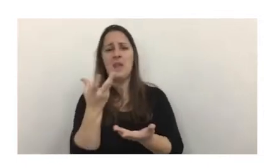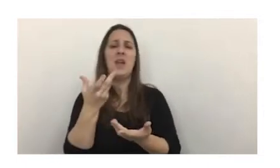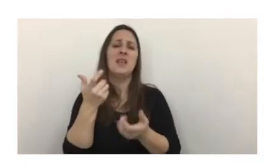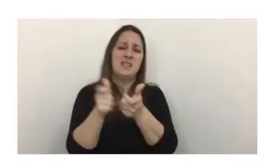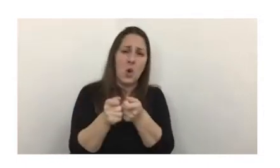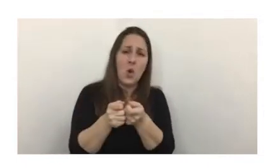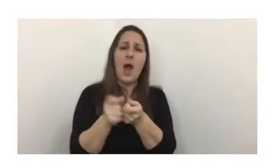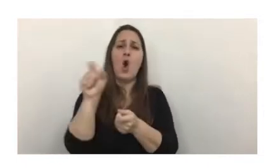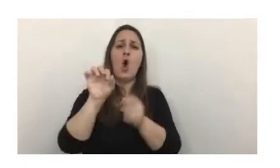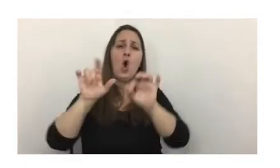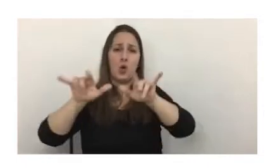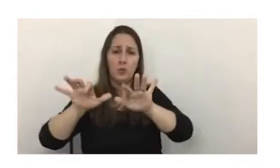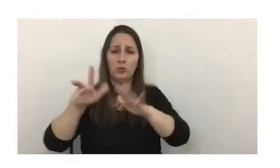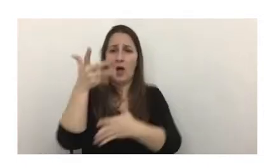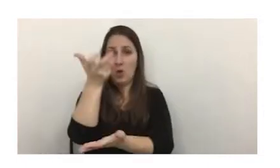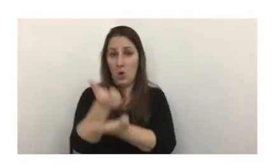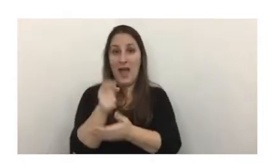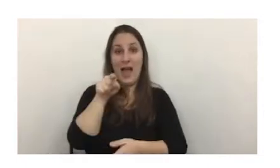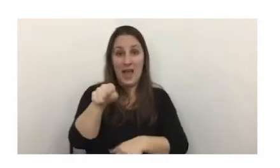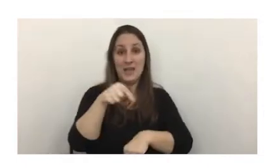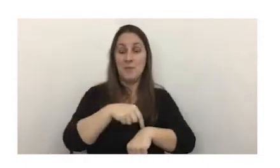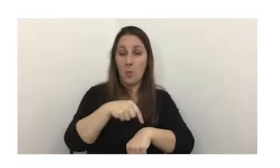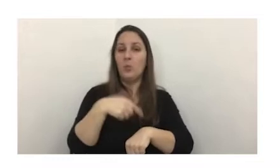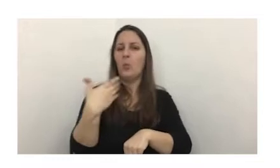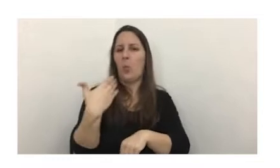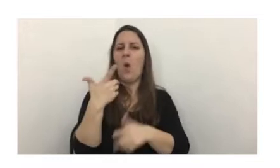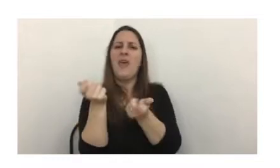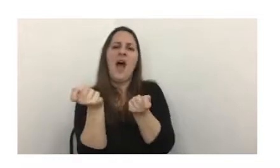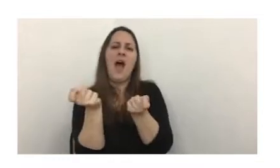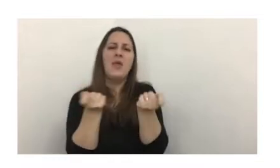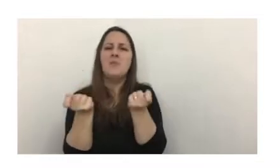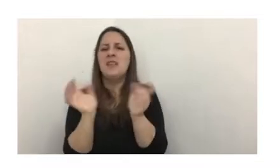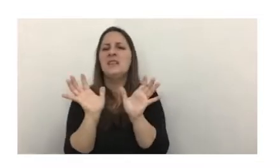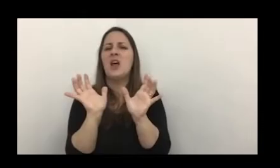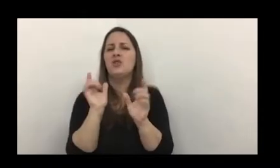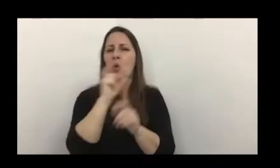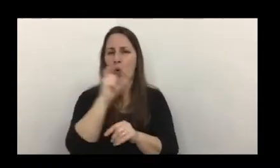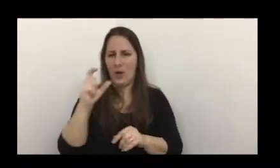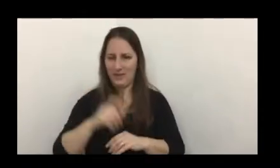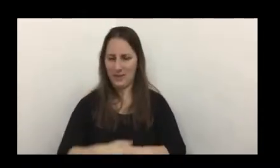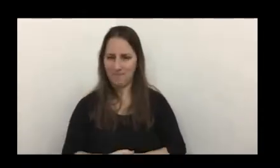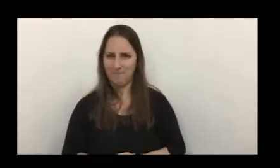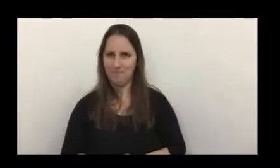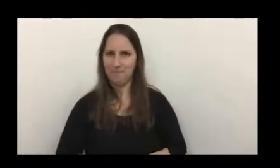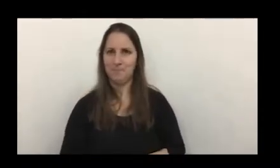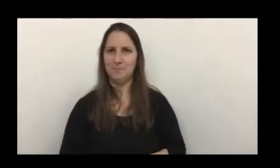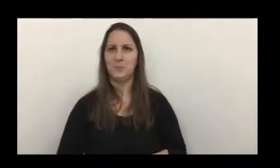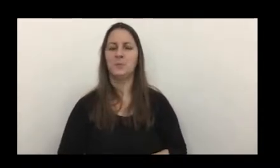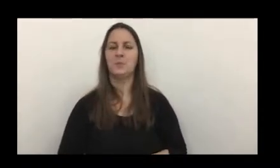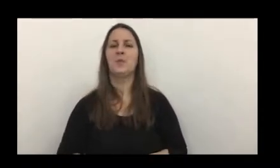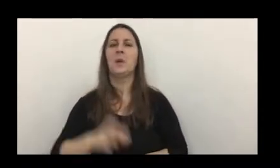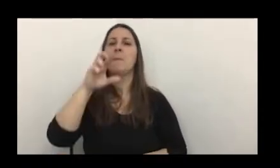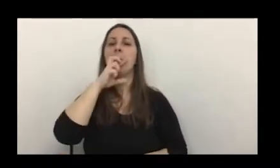celular o a la computadora y desde allí se pueden administrar las cuentas Bien